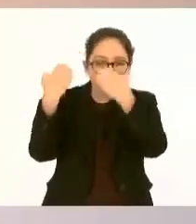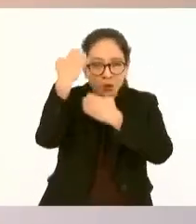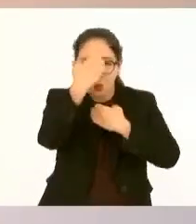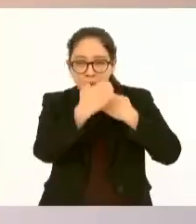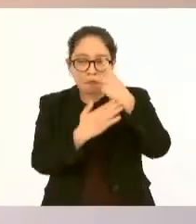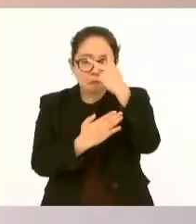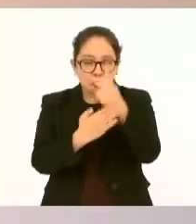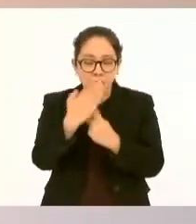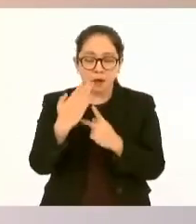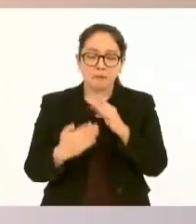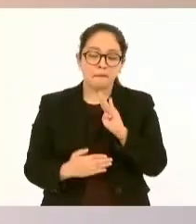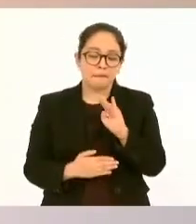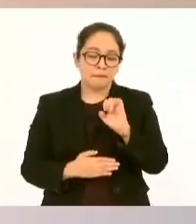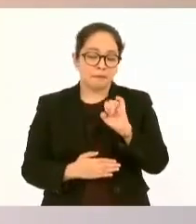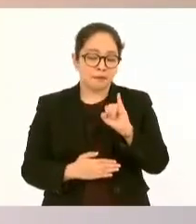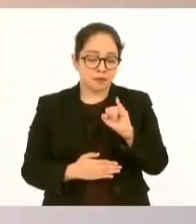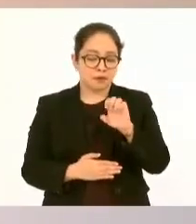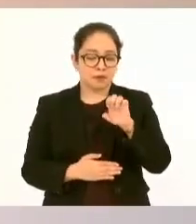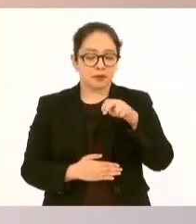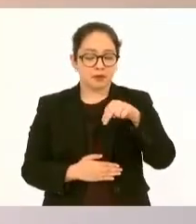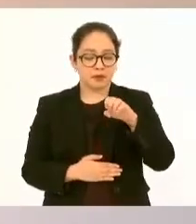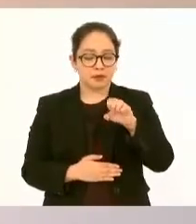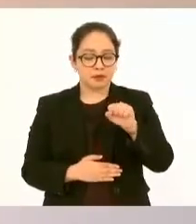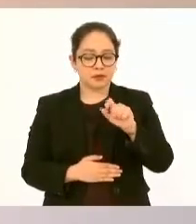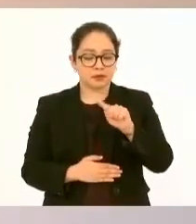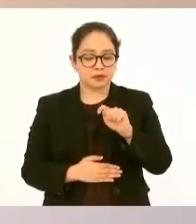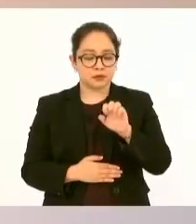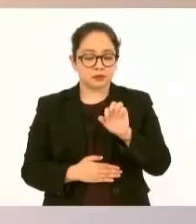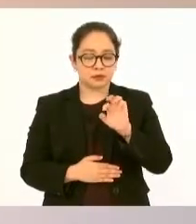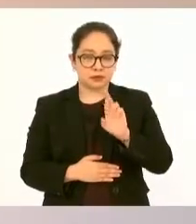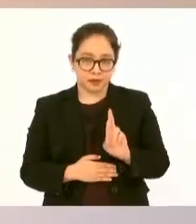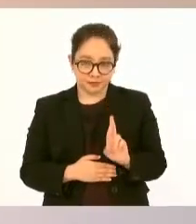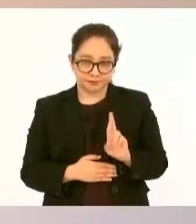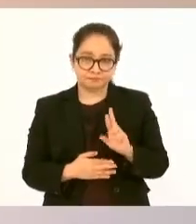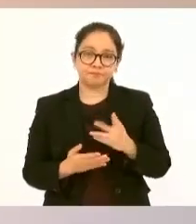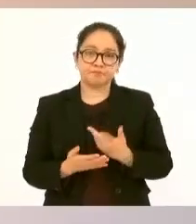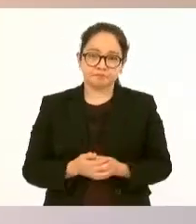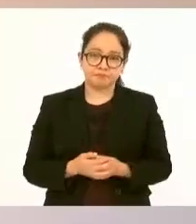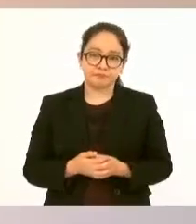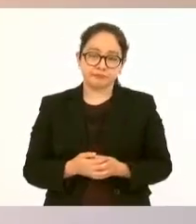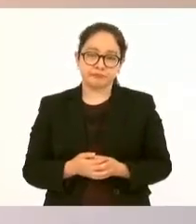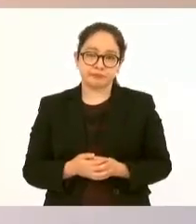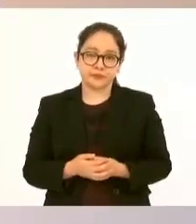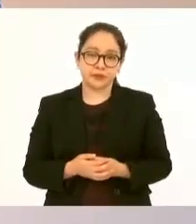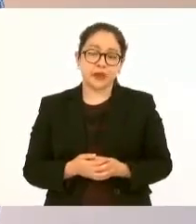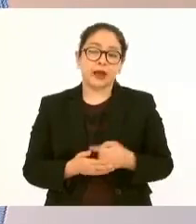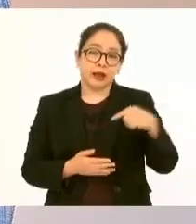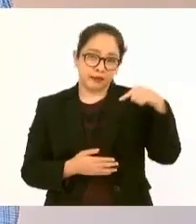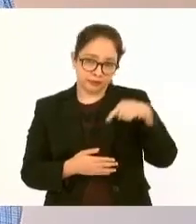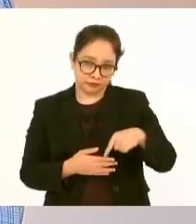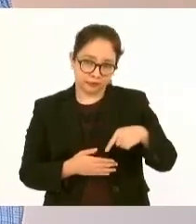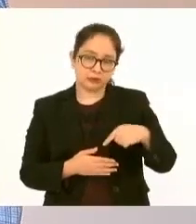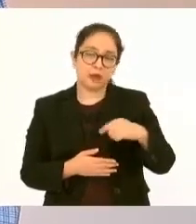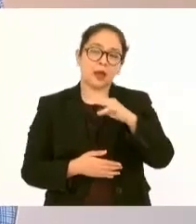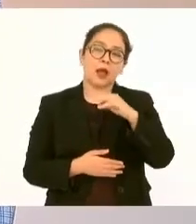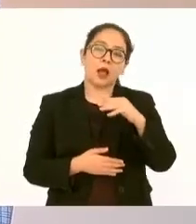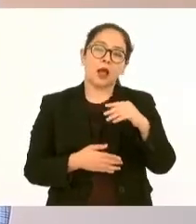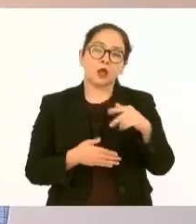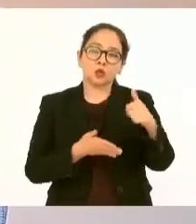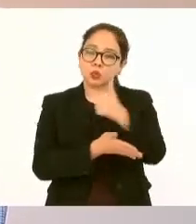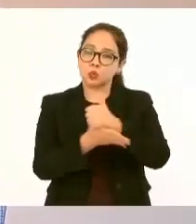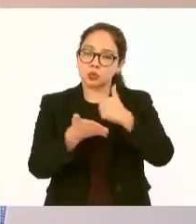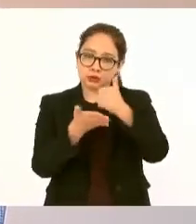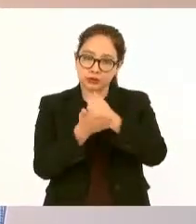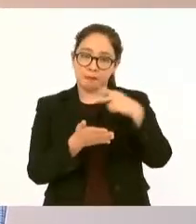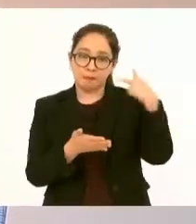Aquí en el puerto nos informaron del avance